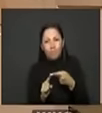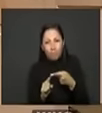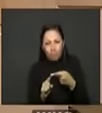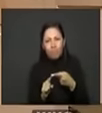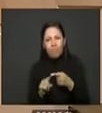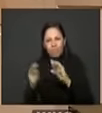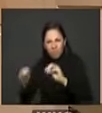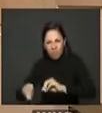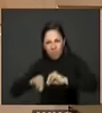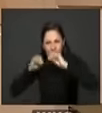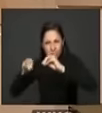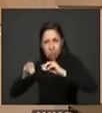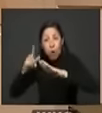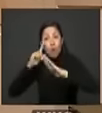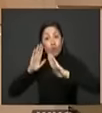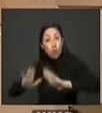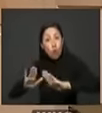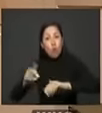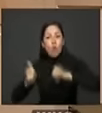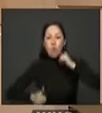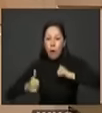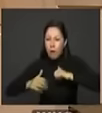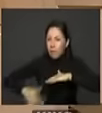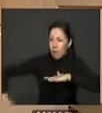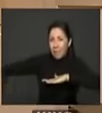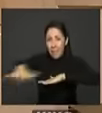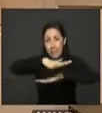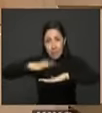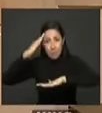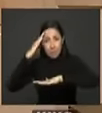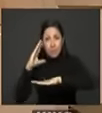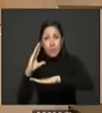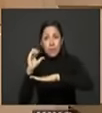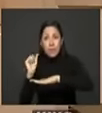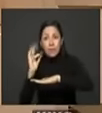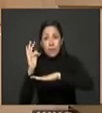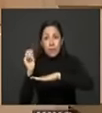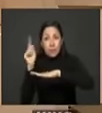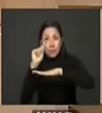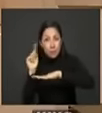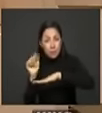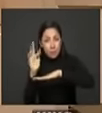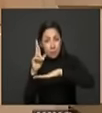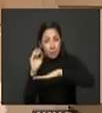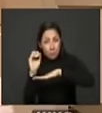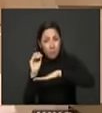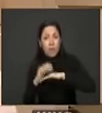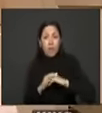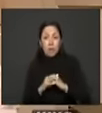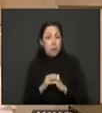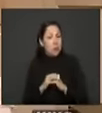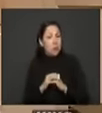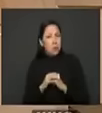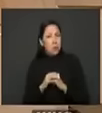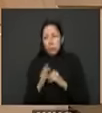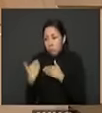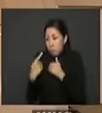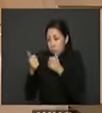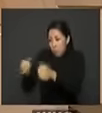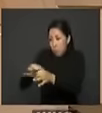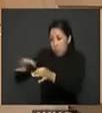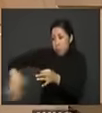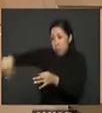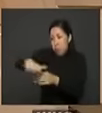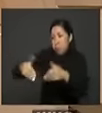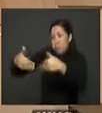y actualización de su catástrofe si seguimos con la intelequia de que eso es una responsabilidad de los municipios y que